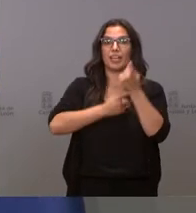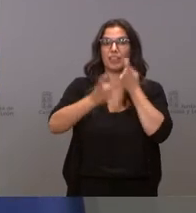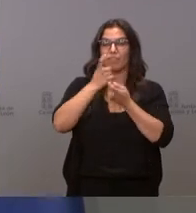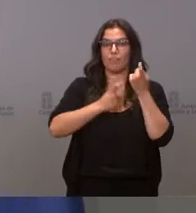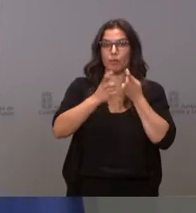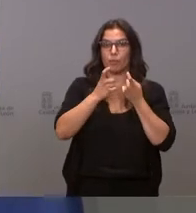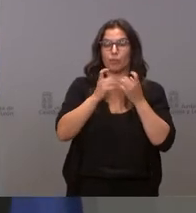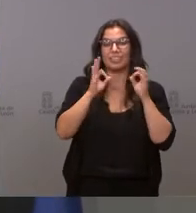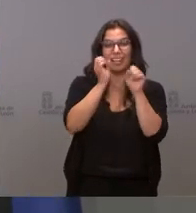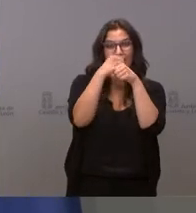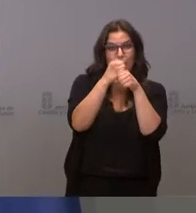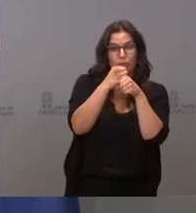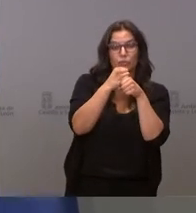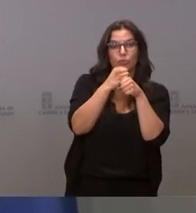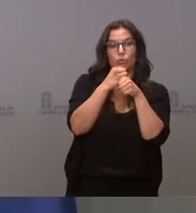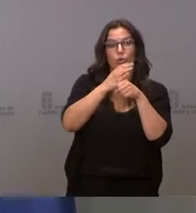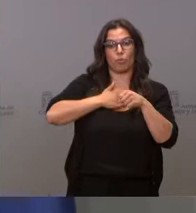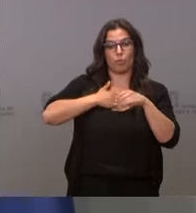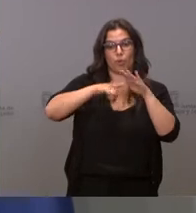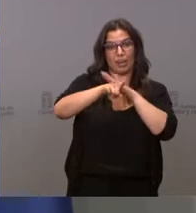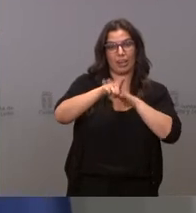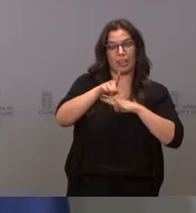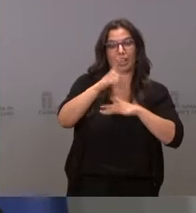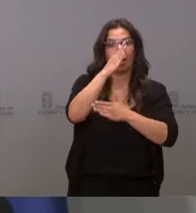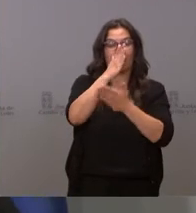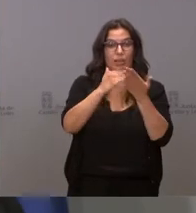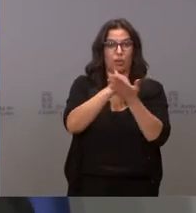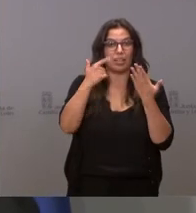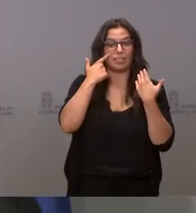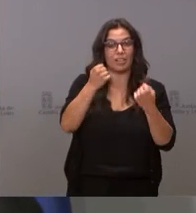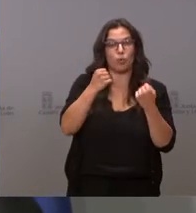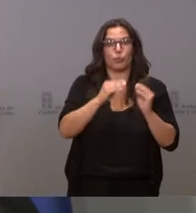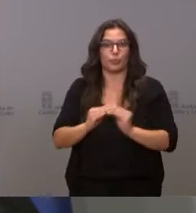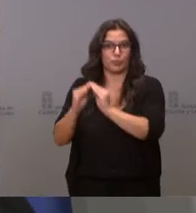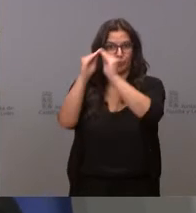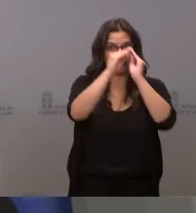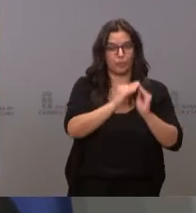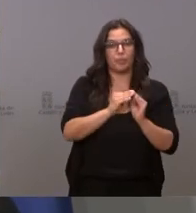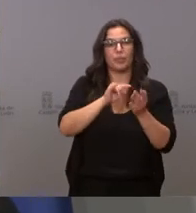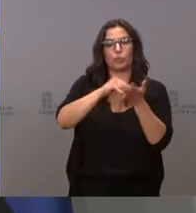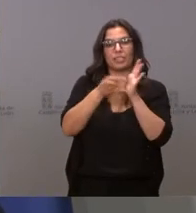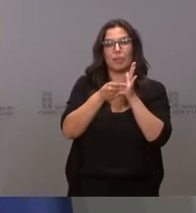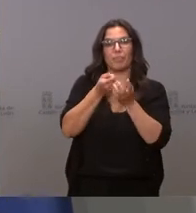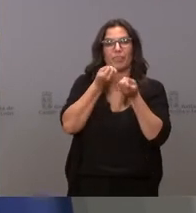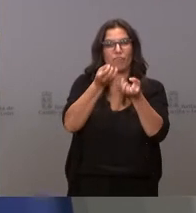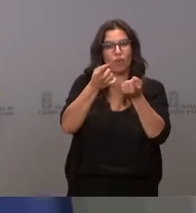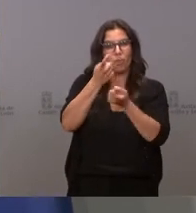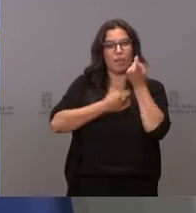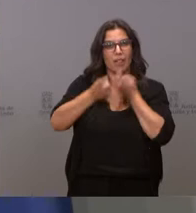laboratorios de la Gerencia Regional de Salud. Es un sistema de información unificado